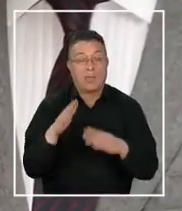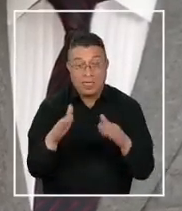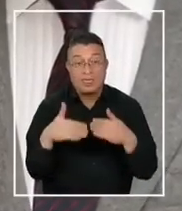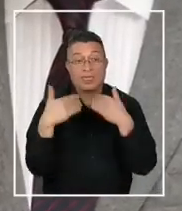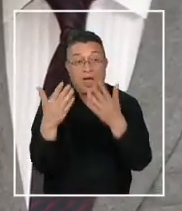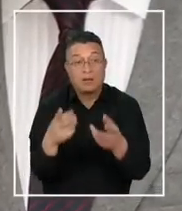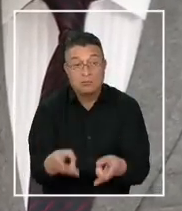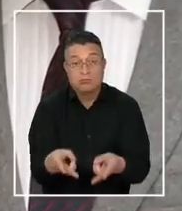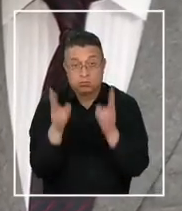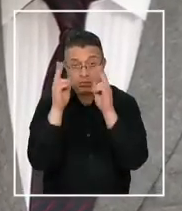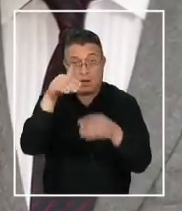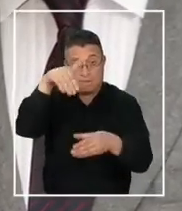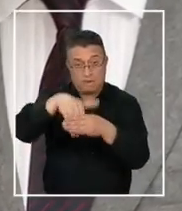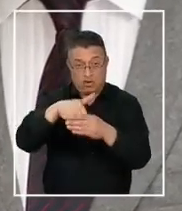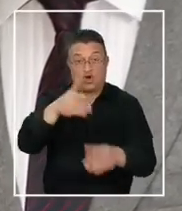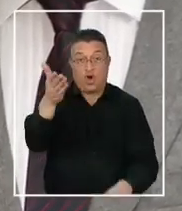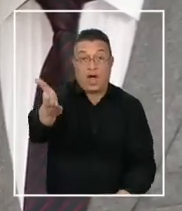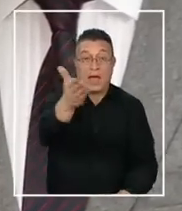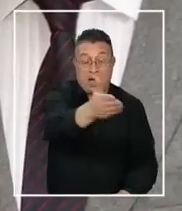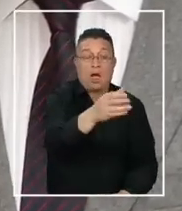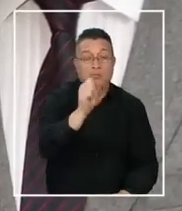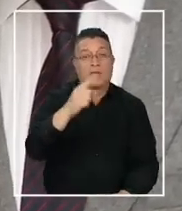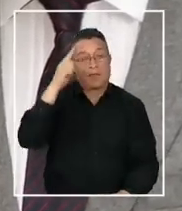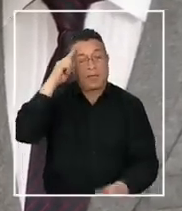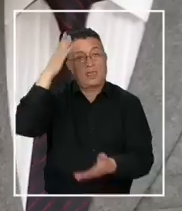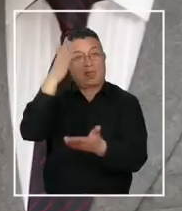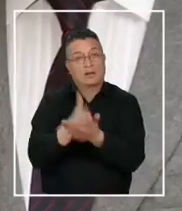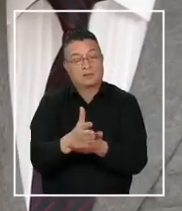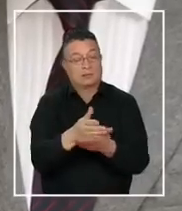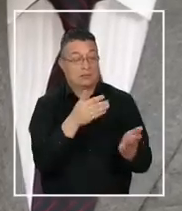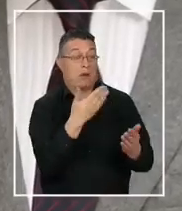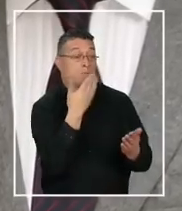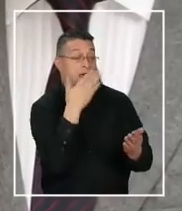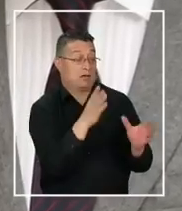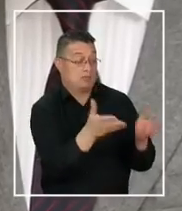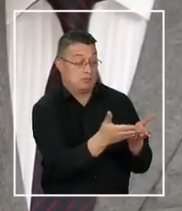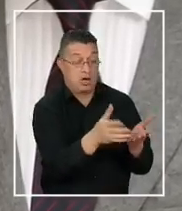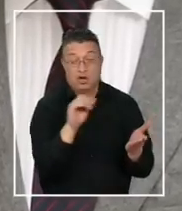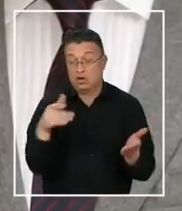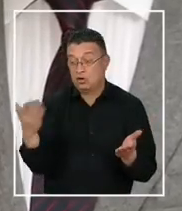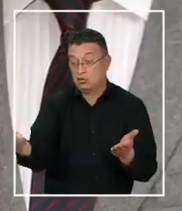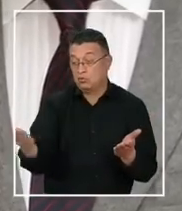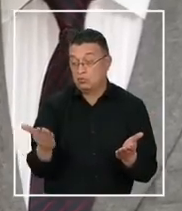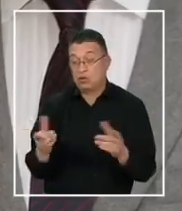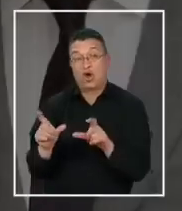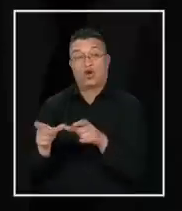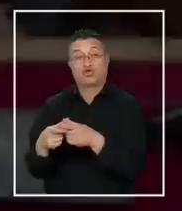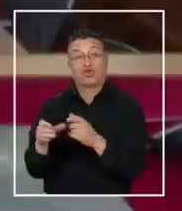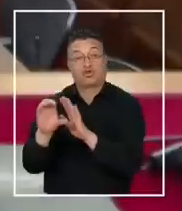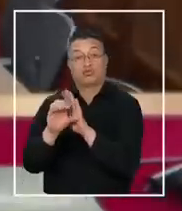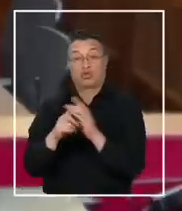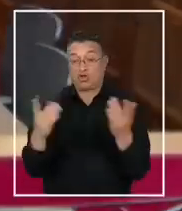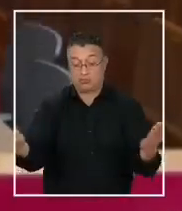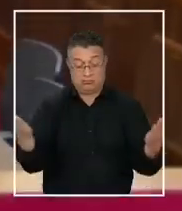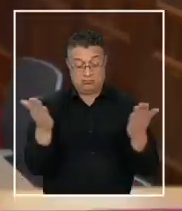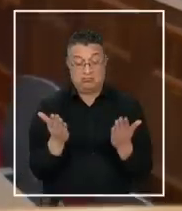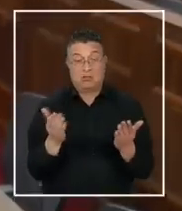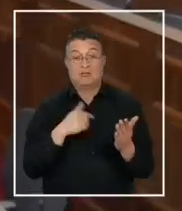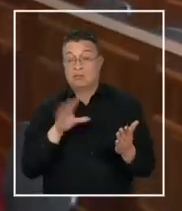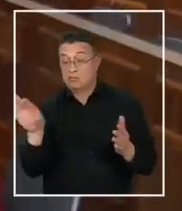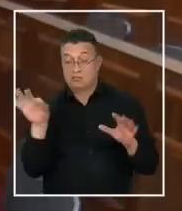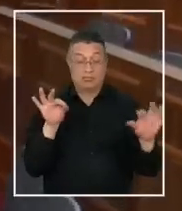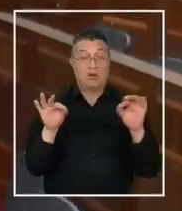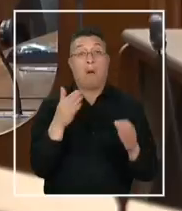posibilidad a los votantes de que puedan dirimir entre el texto de los expertos y el texto propuesto por el Consejo Constitucional. Así, los